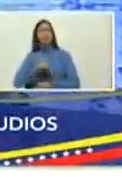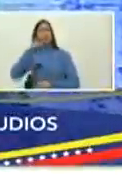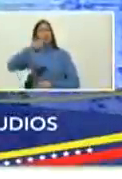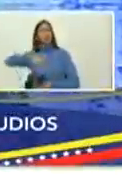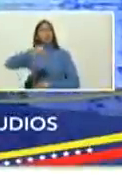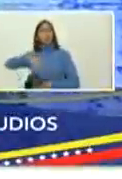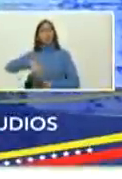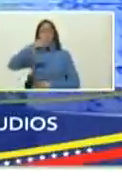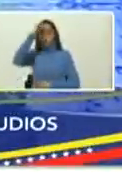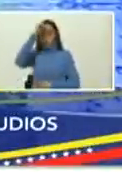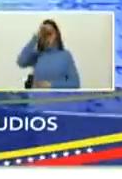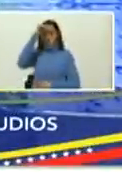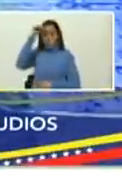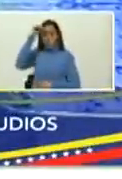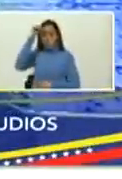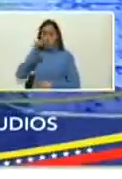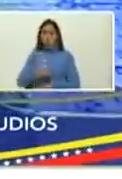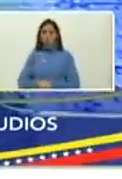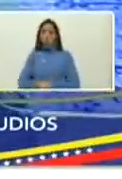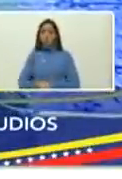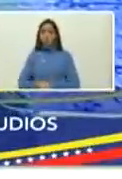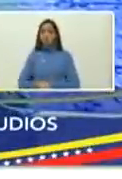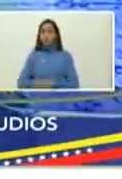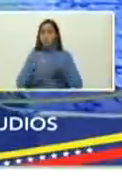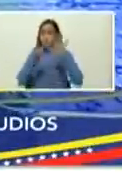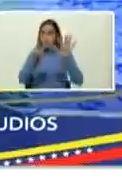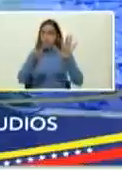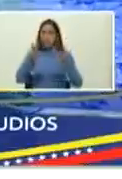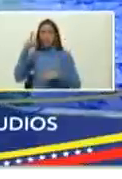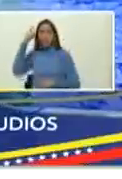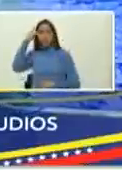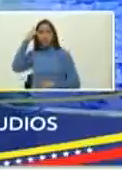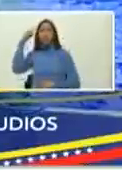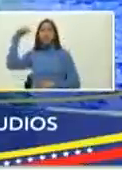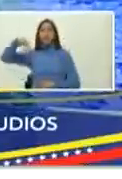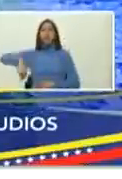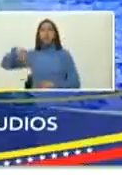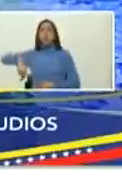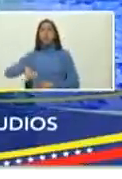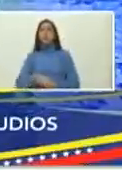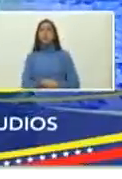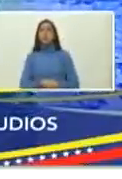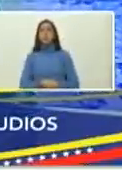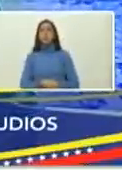domingo 7 de noviembre ya,